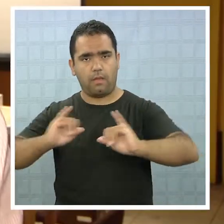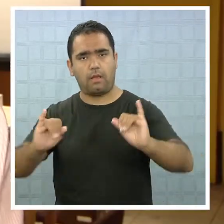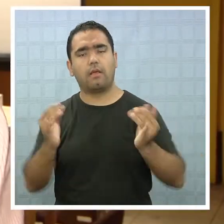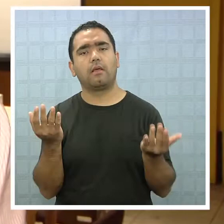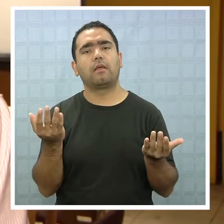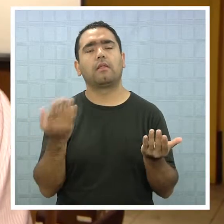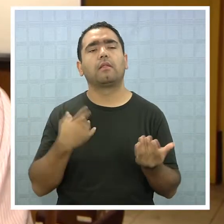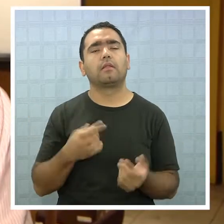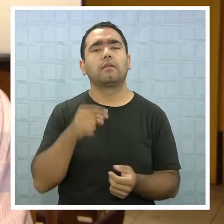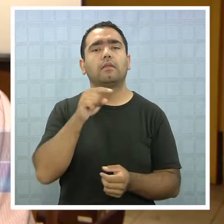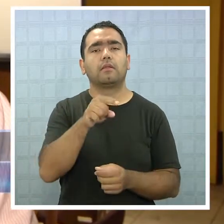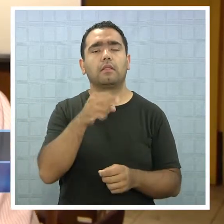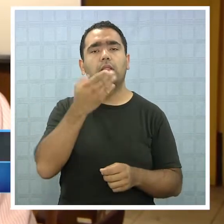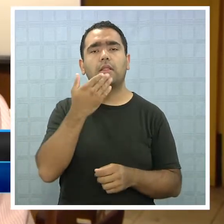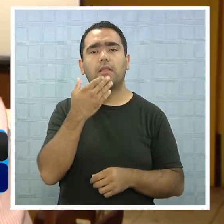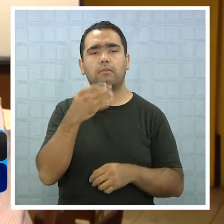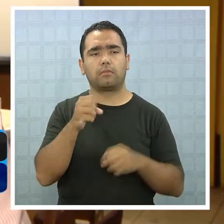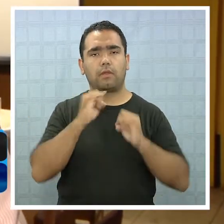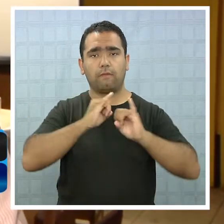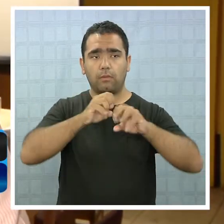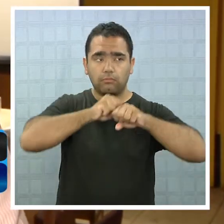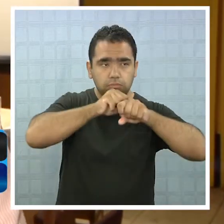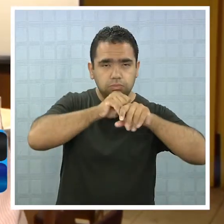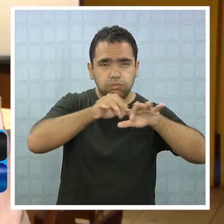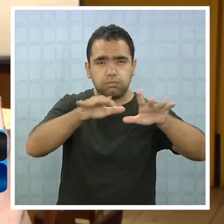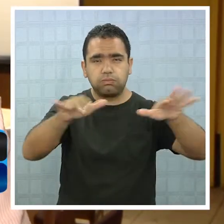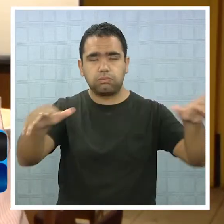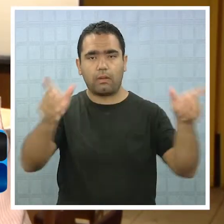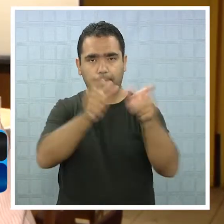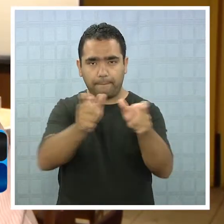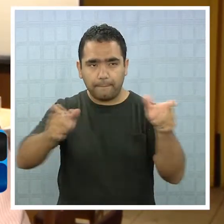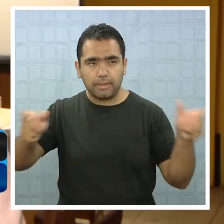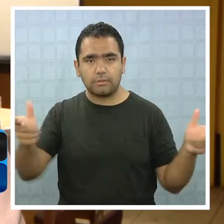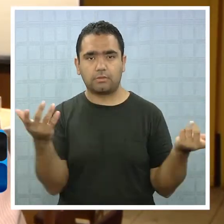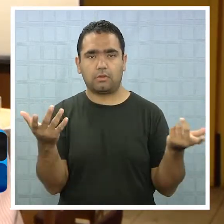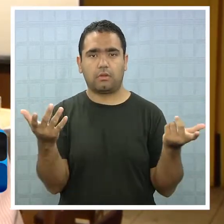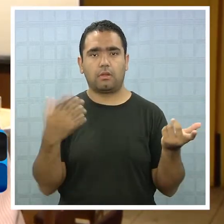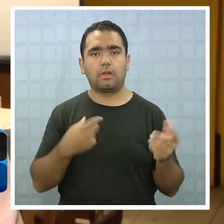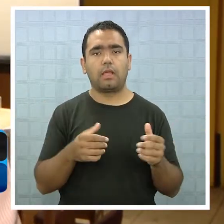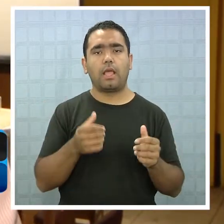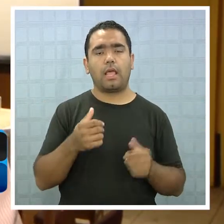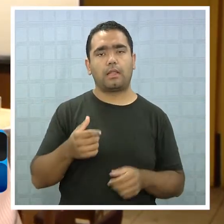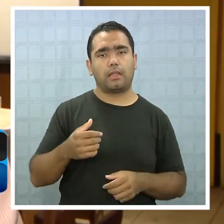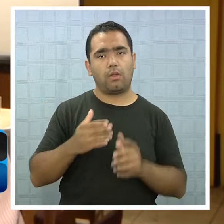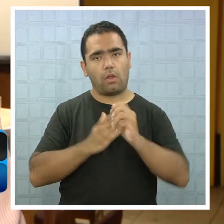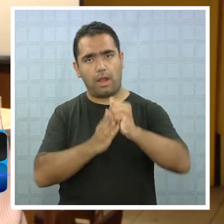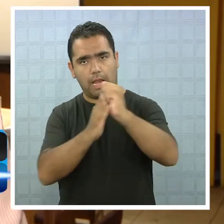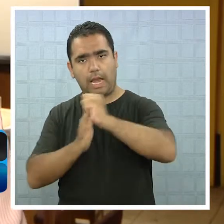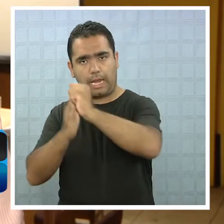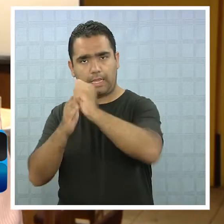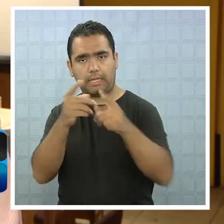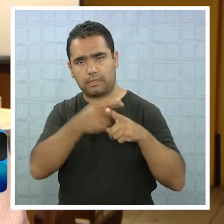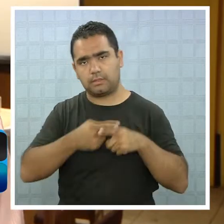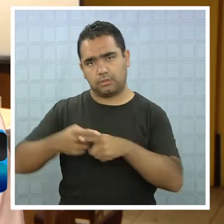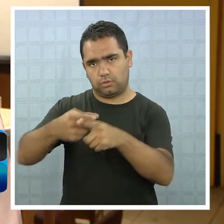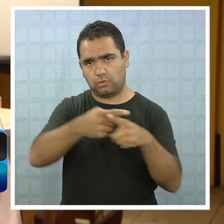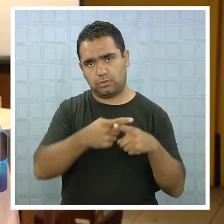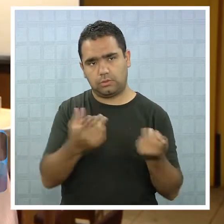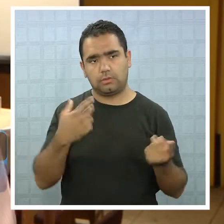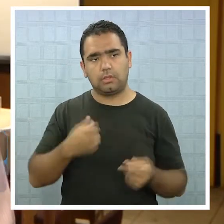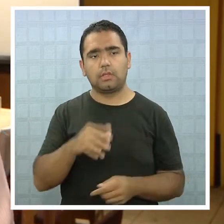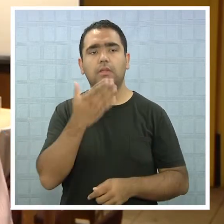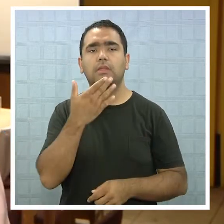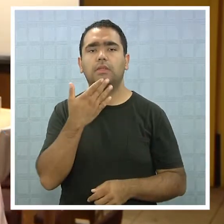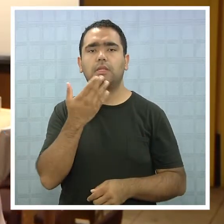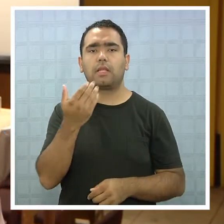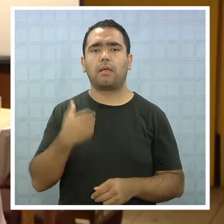iniciativa se puede para difundir información dentro de los vecinos, dentro de los dirigentes sociales también, y también